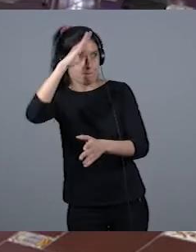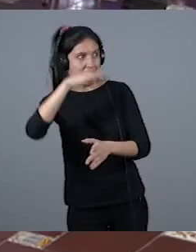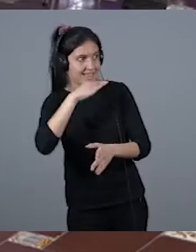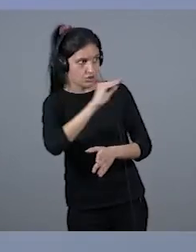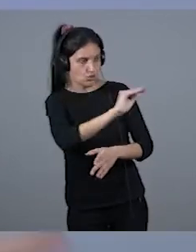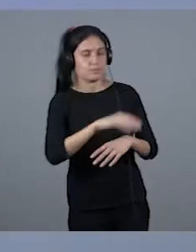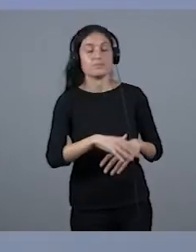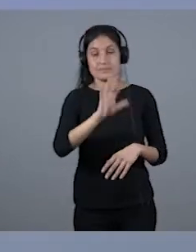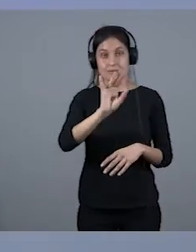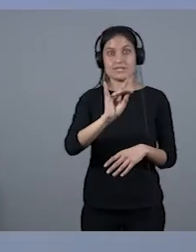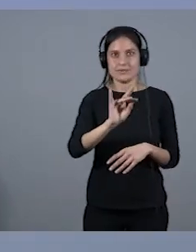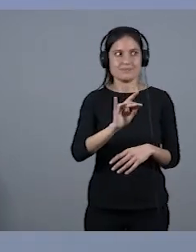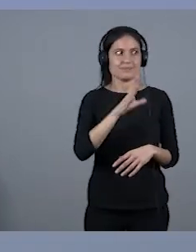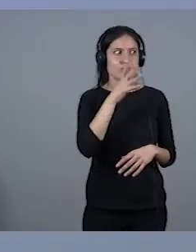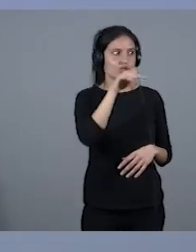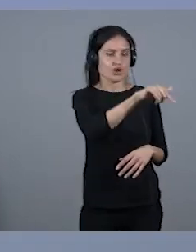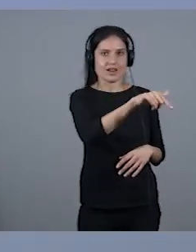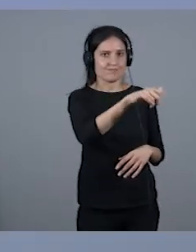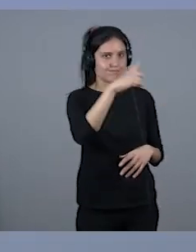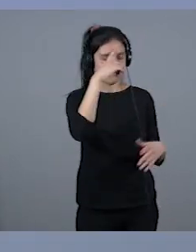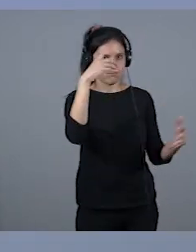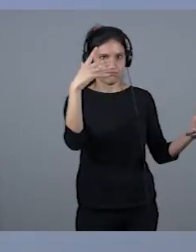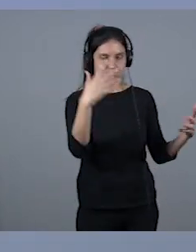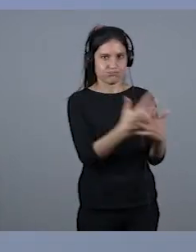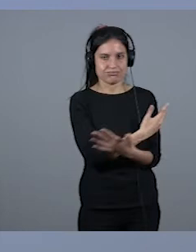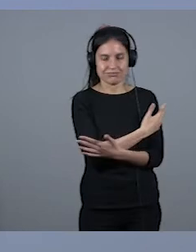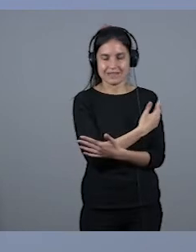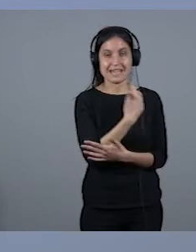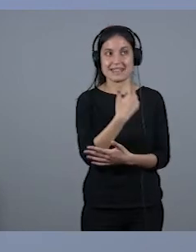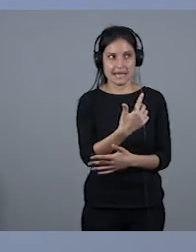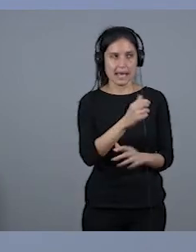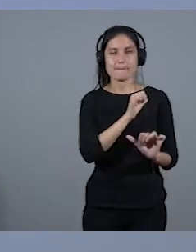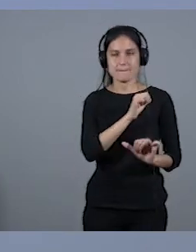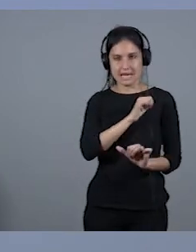don Juan Padrón. Aquello yo creo que desarmó a Paco. Y me dijo, espérate a que Suancar termine el programa,